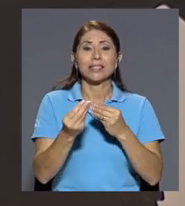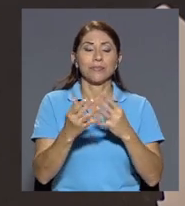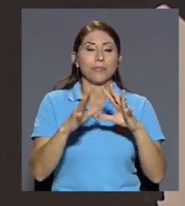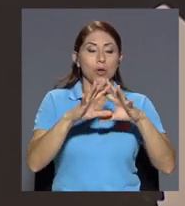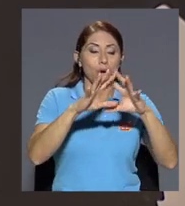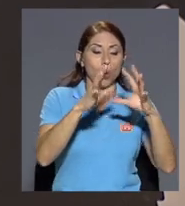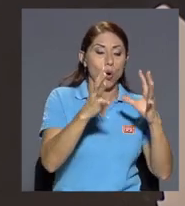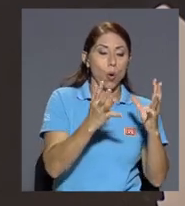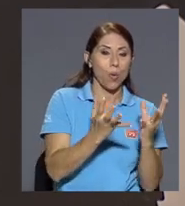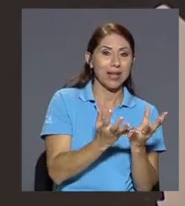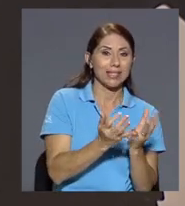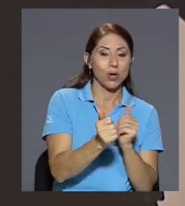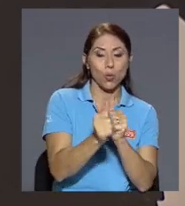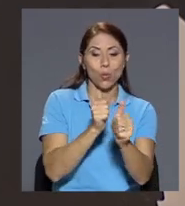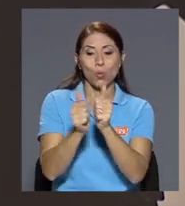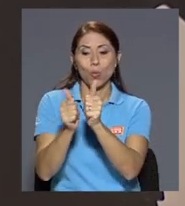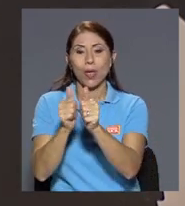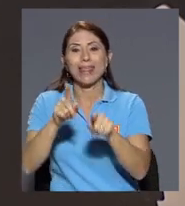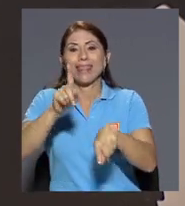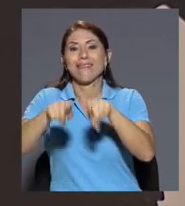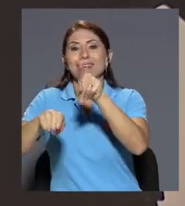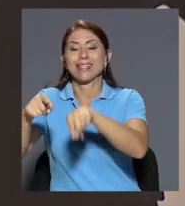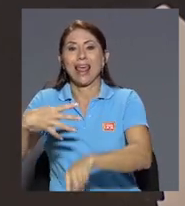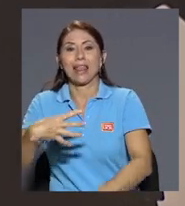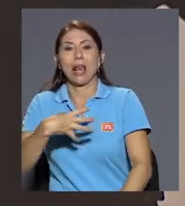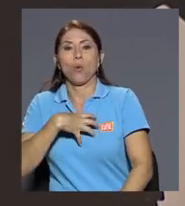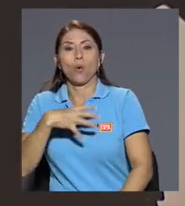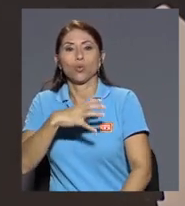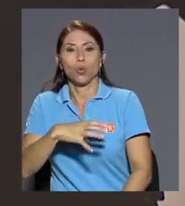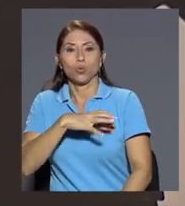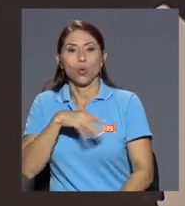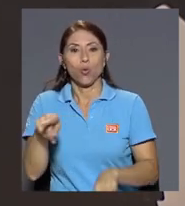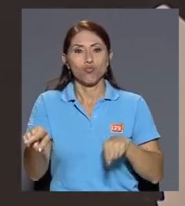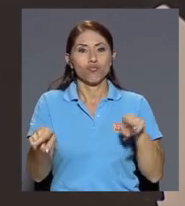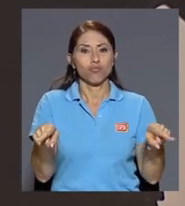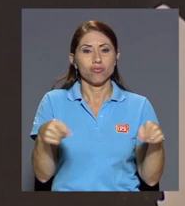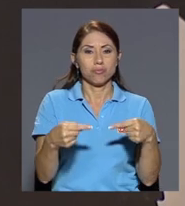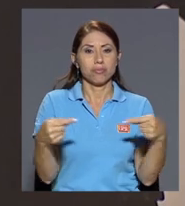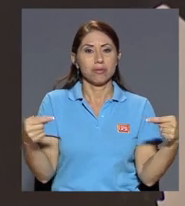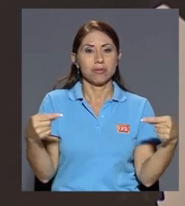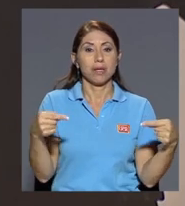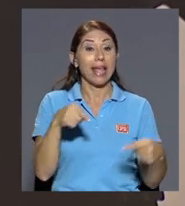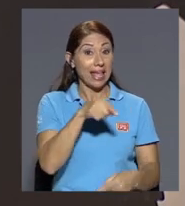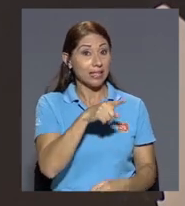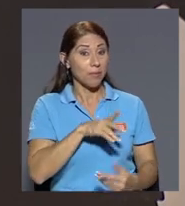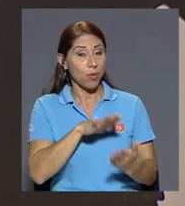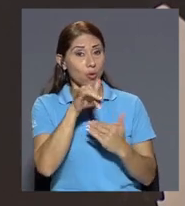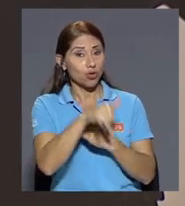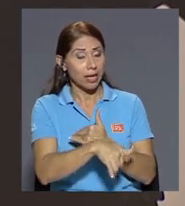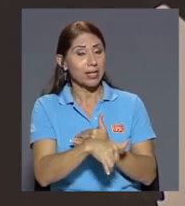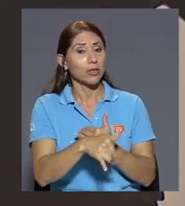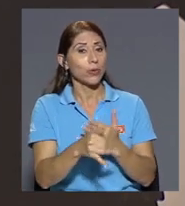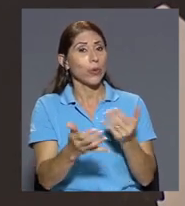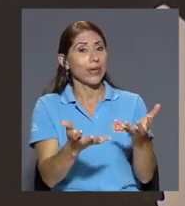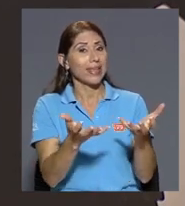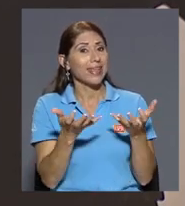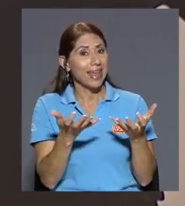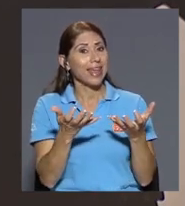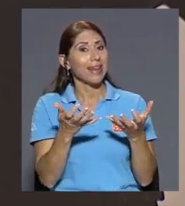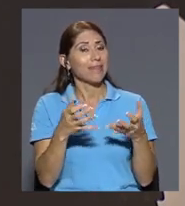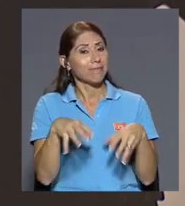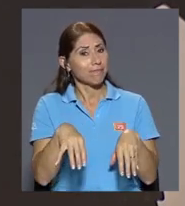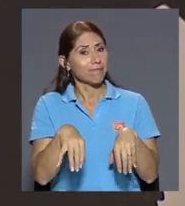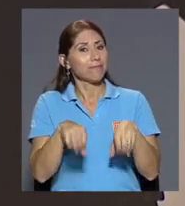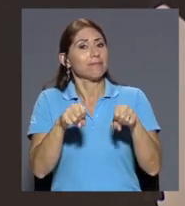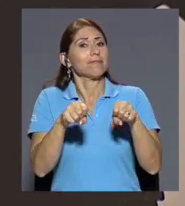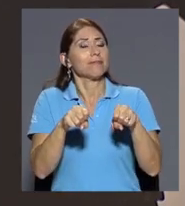versus la diversidad del autóctono y que este proyecto de algún modo hace un rescate hacia la